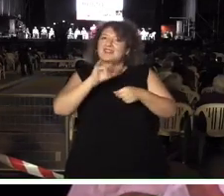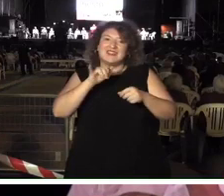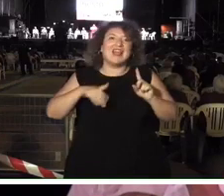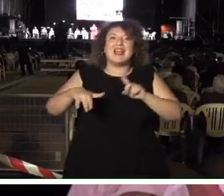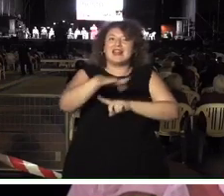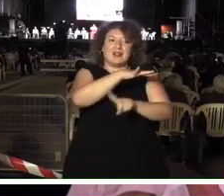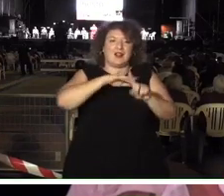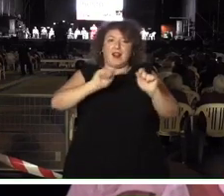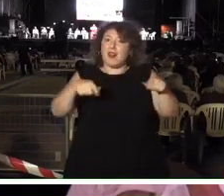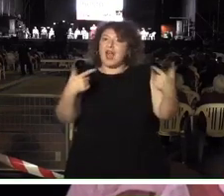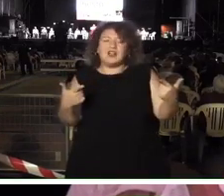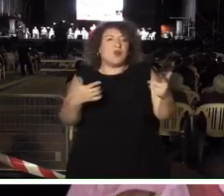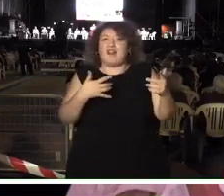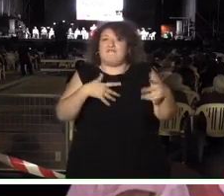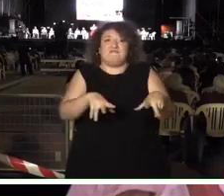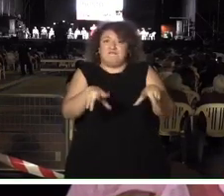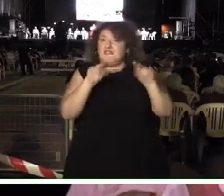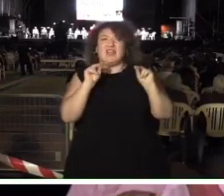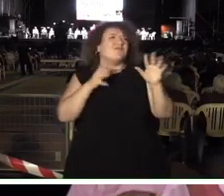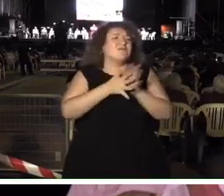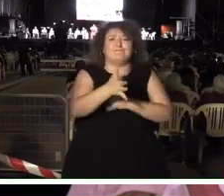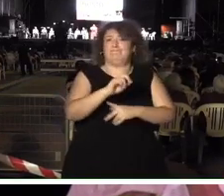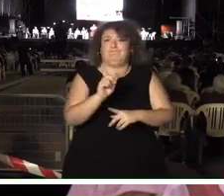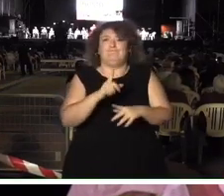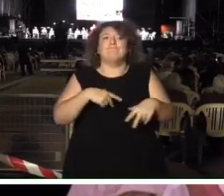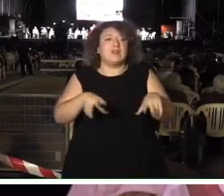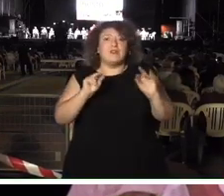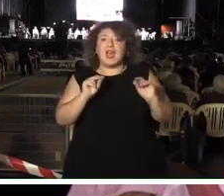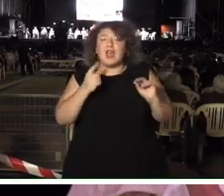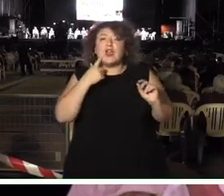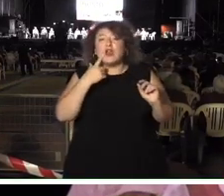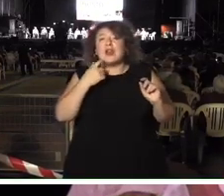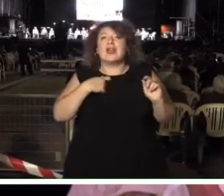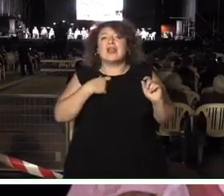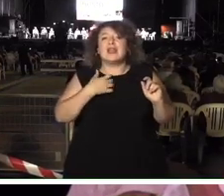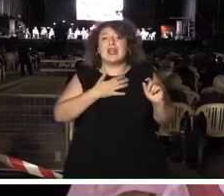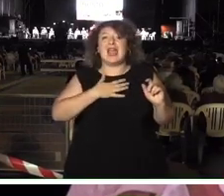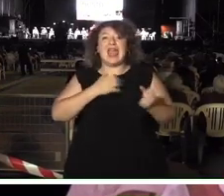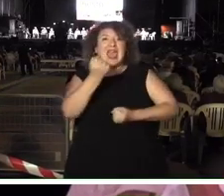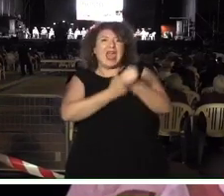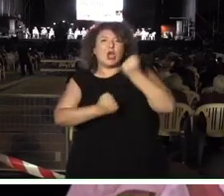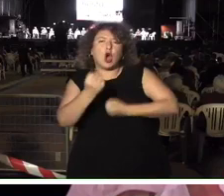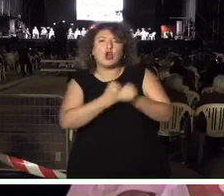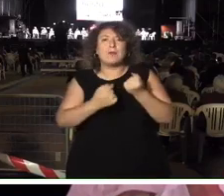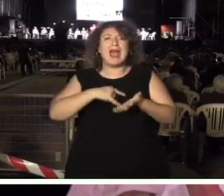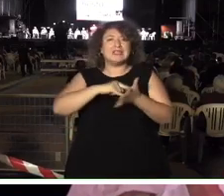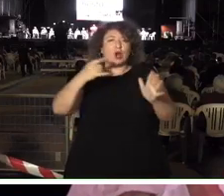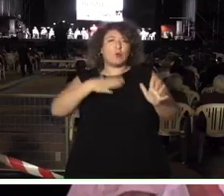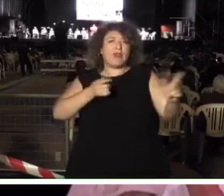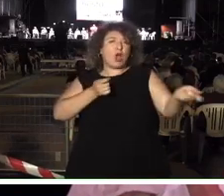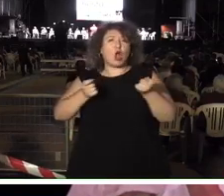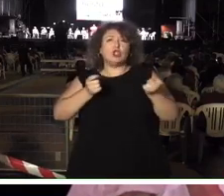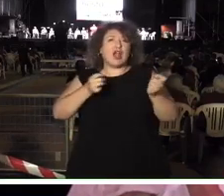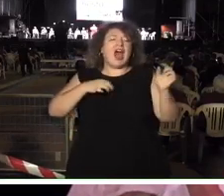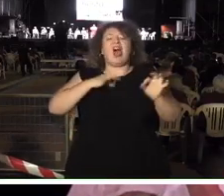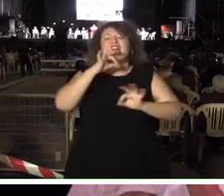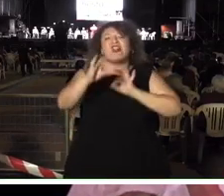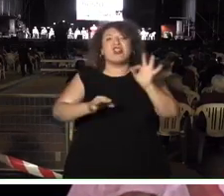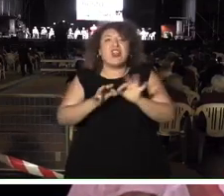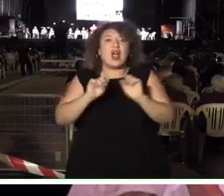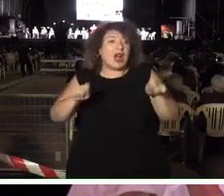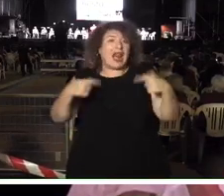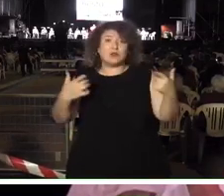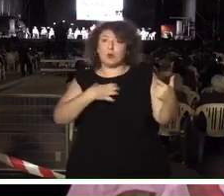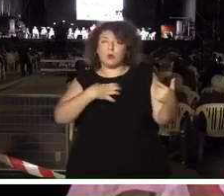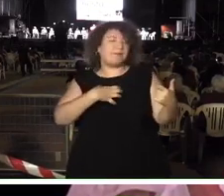finito, en ciclos que no son controlables por la economía ni por la tecnología. Que la vida humana